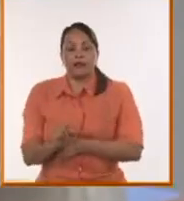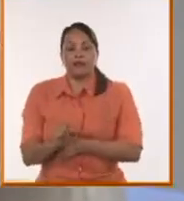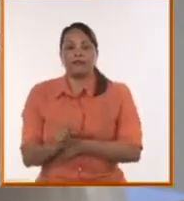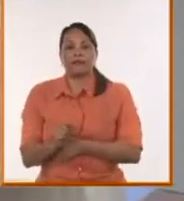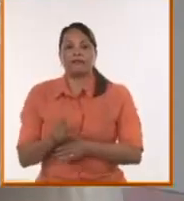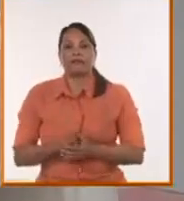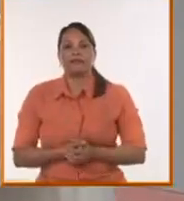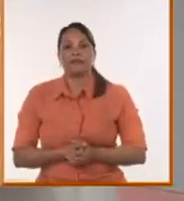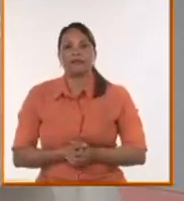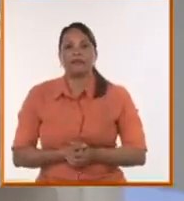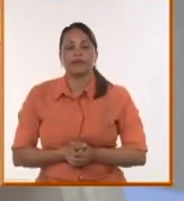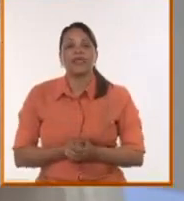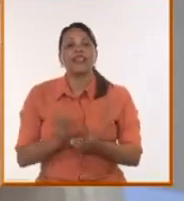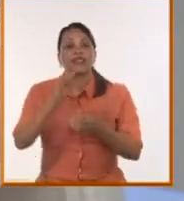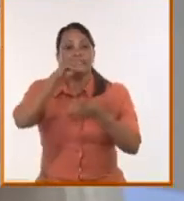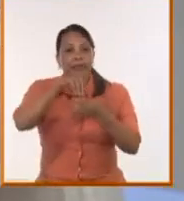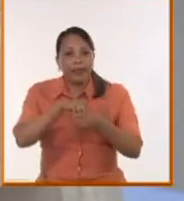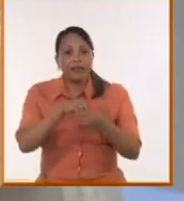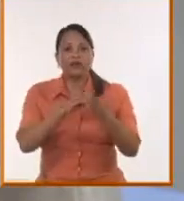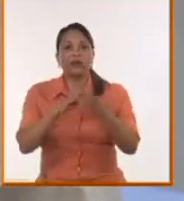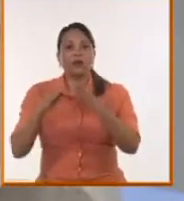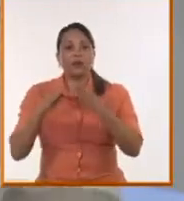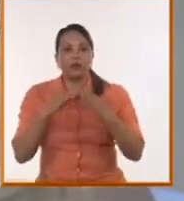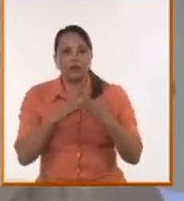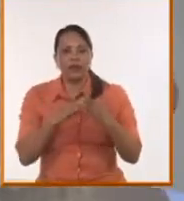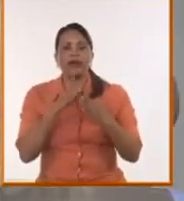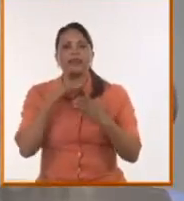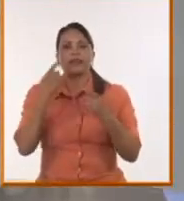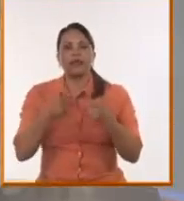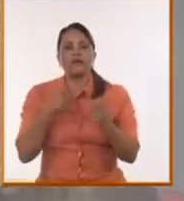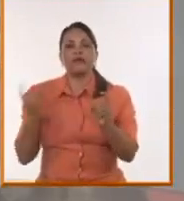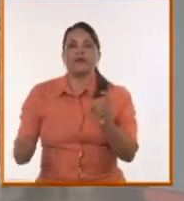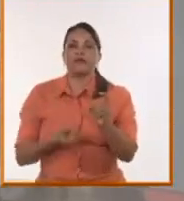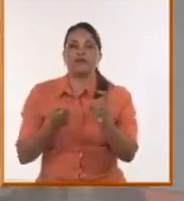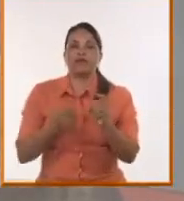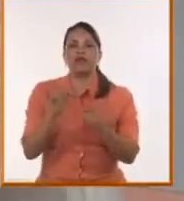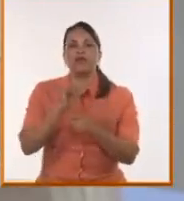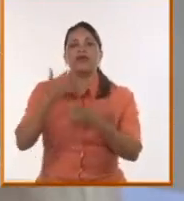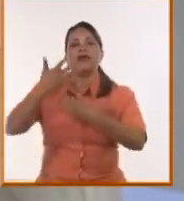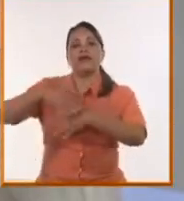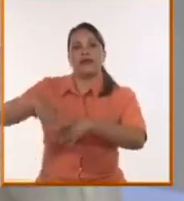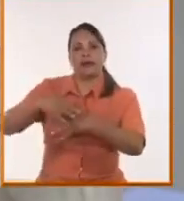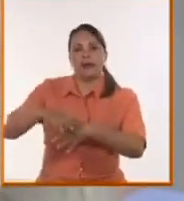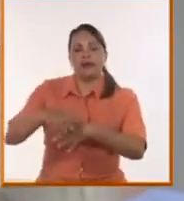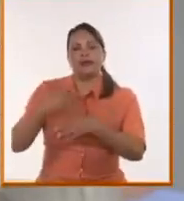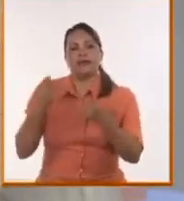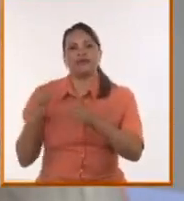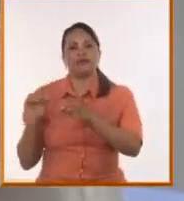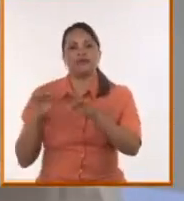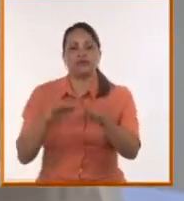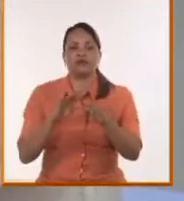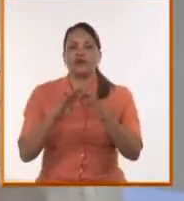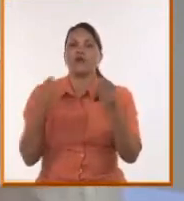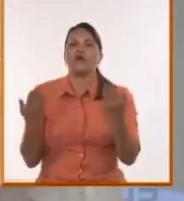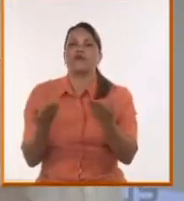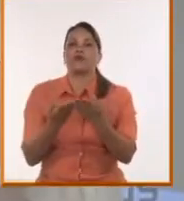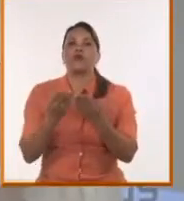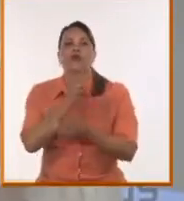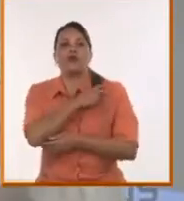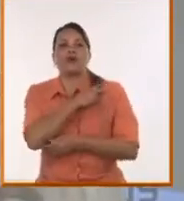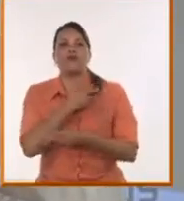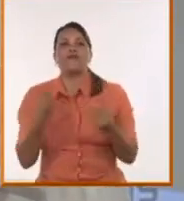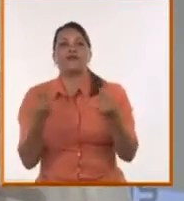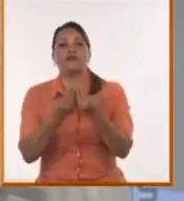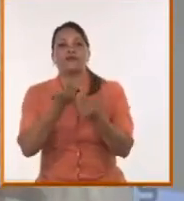el online y el offline, sea, dentro de las redes sociales, dentro del Internet y en la calle, fuera del Internet, pero además que van concomitantes. Desde la